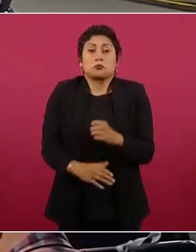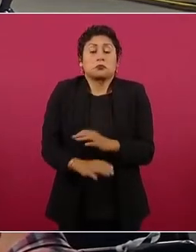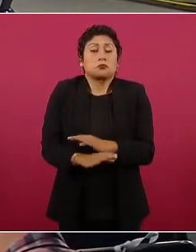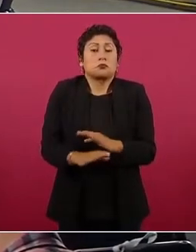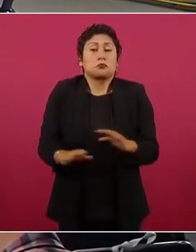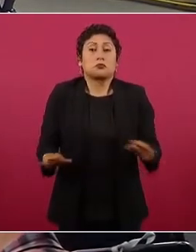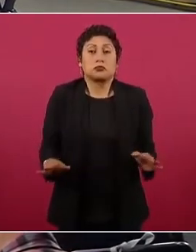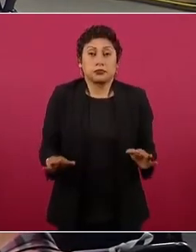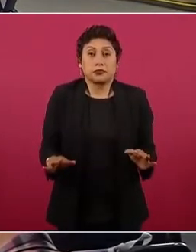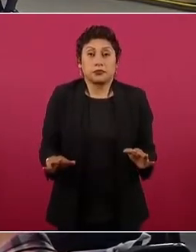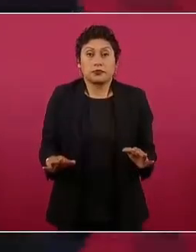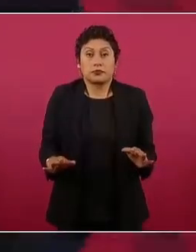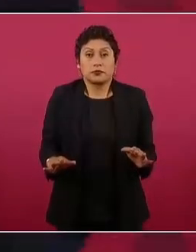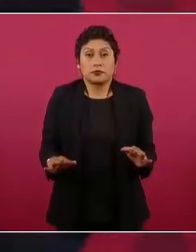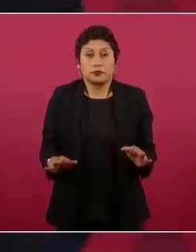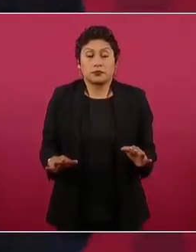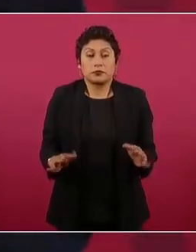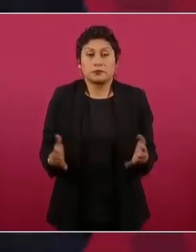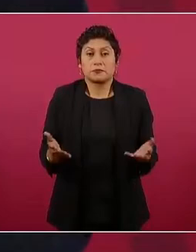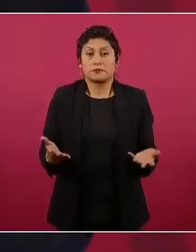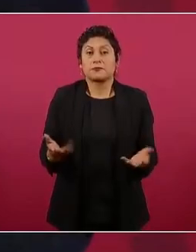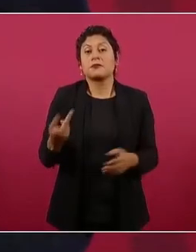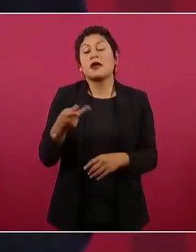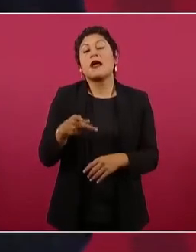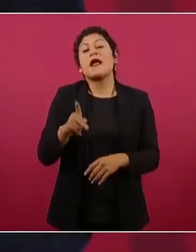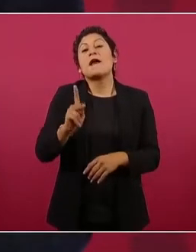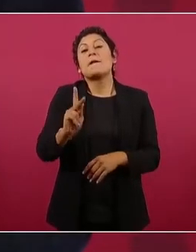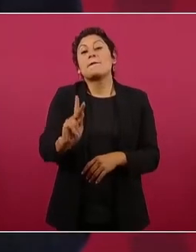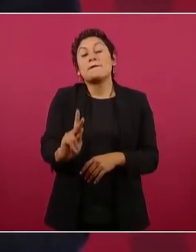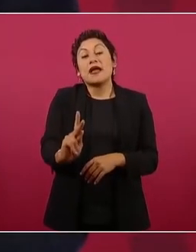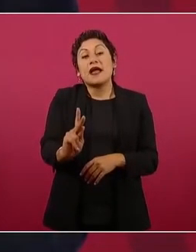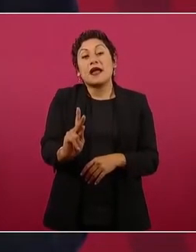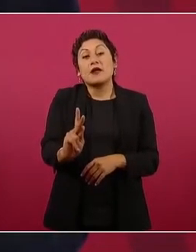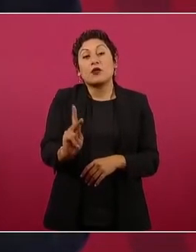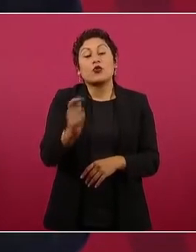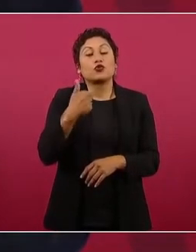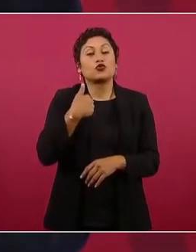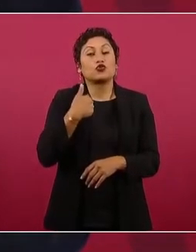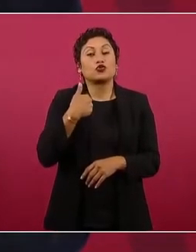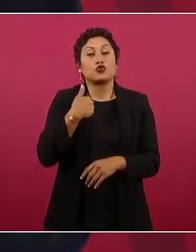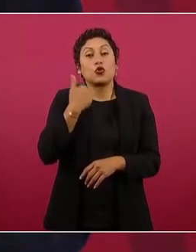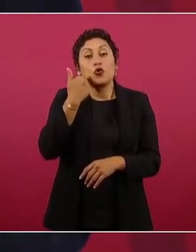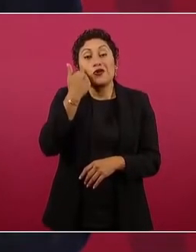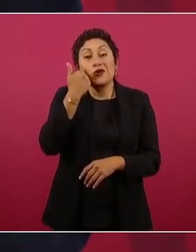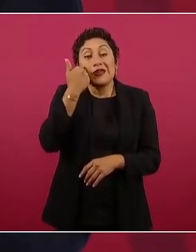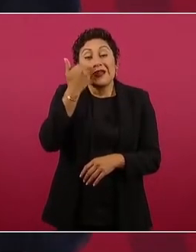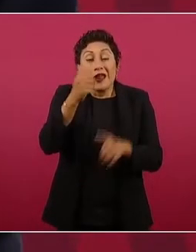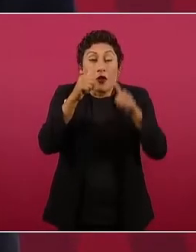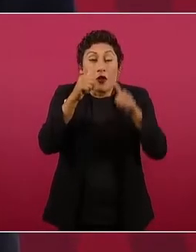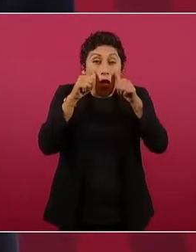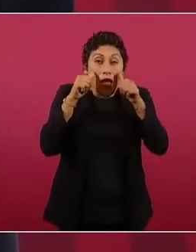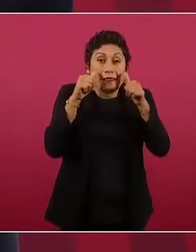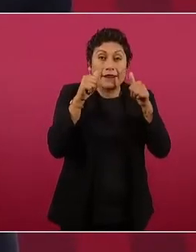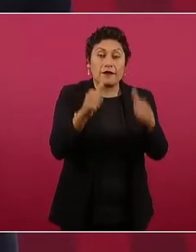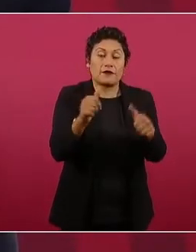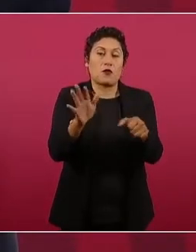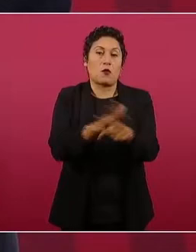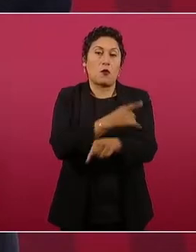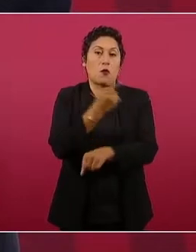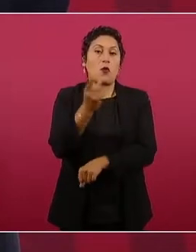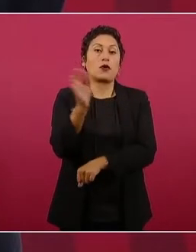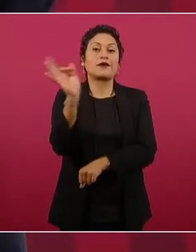sí, pero no quiero que el día de mañana vuelva a pasar